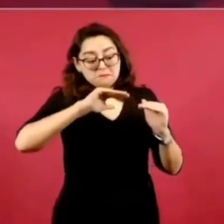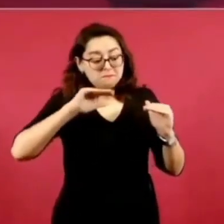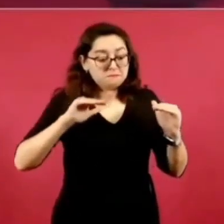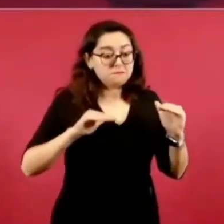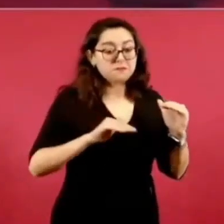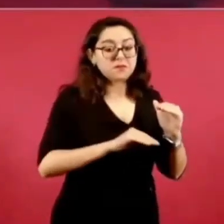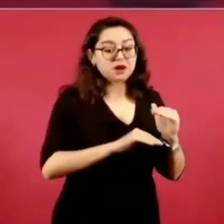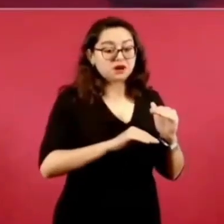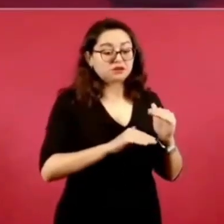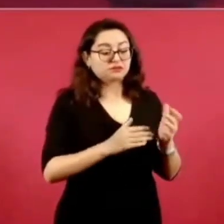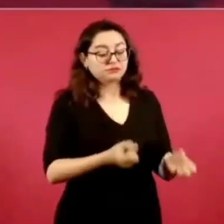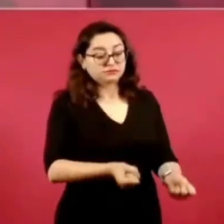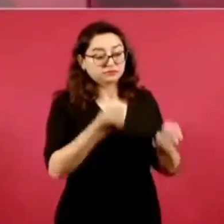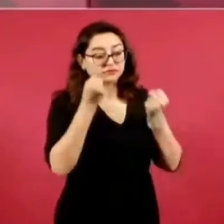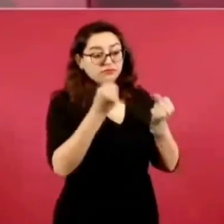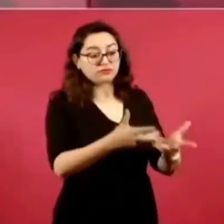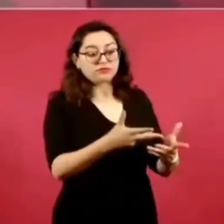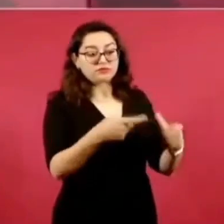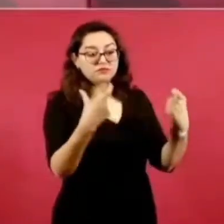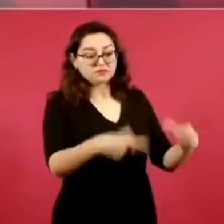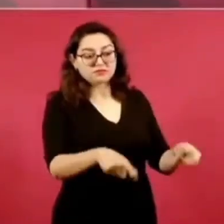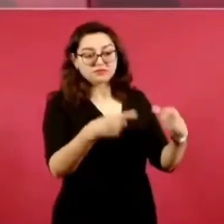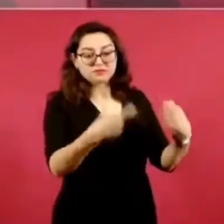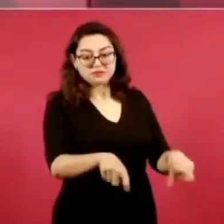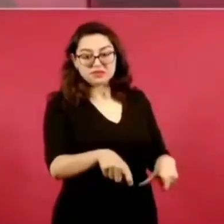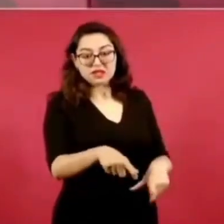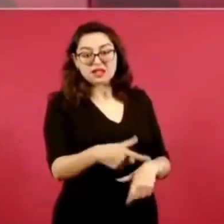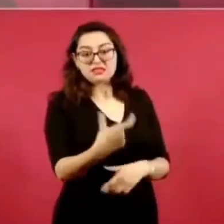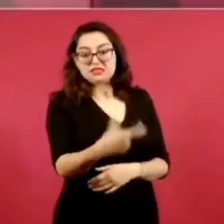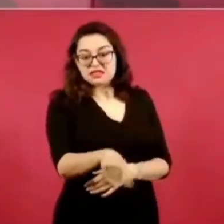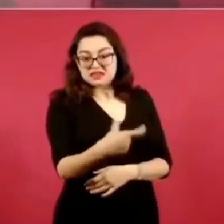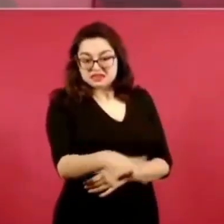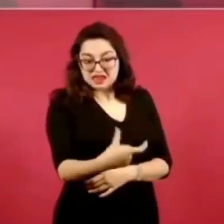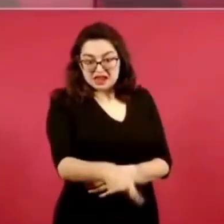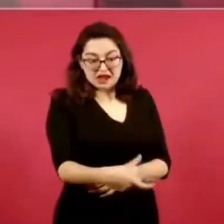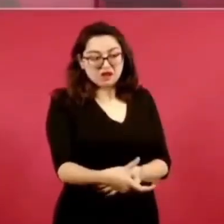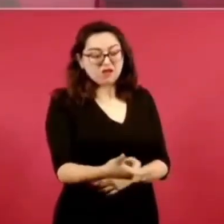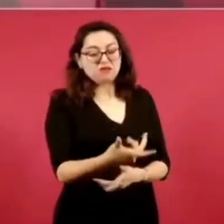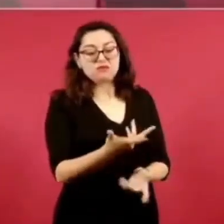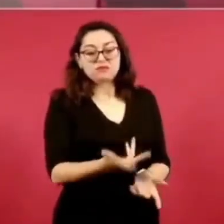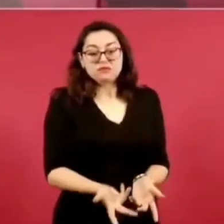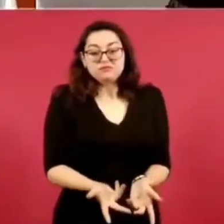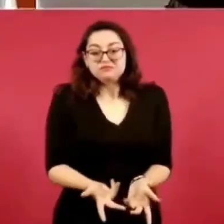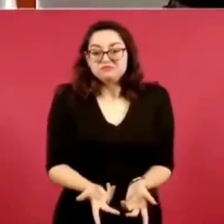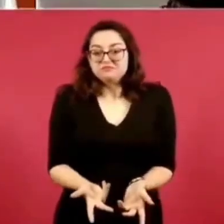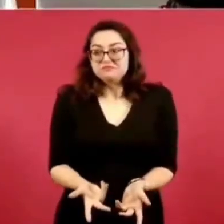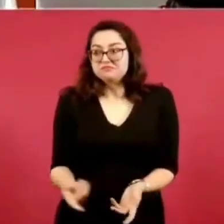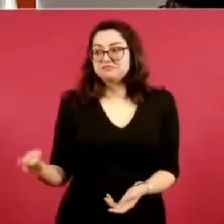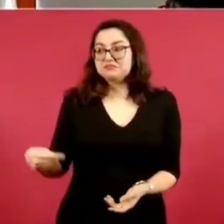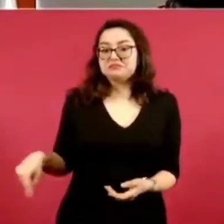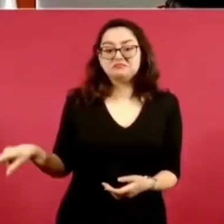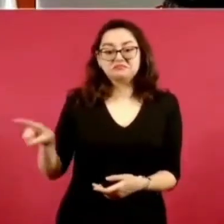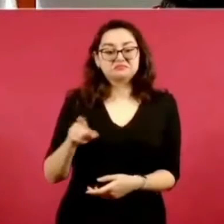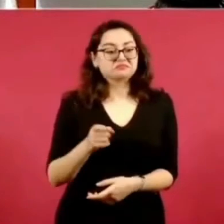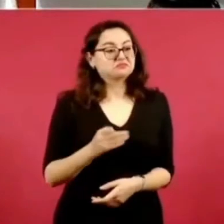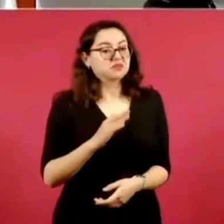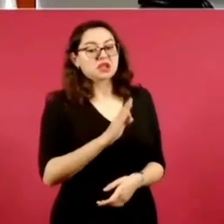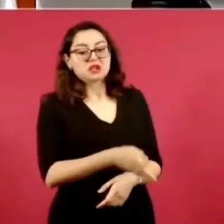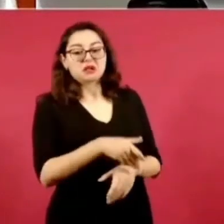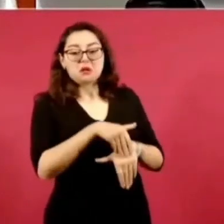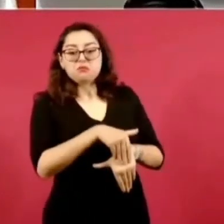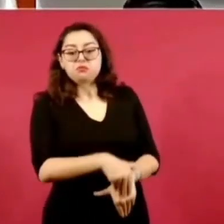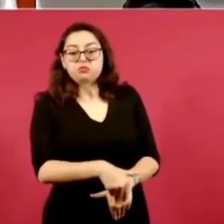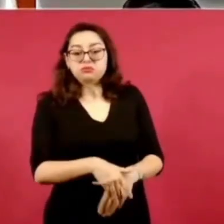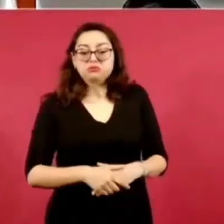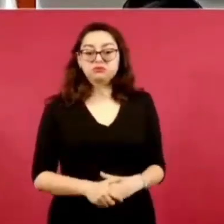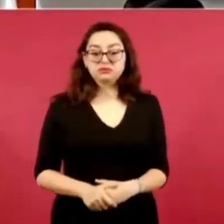de los potentados de las minorías. Cuando estábamos viendo el periodismo